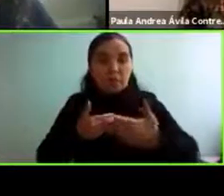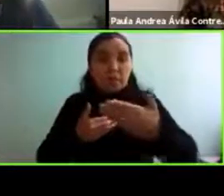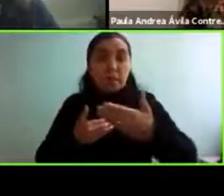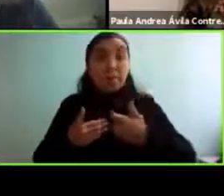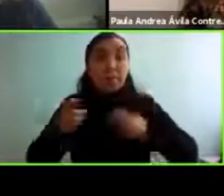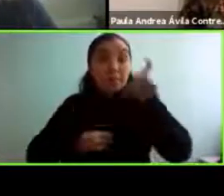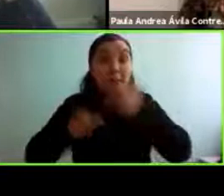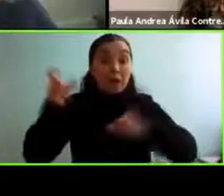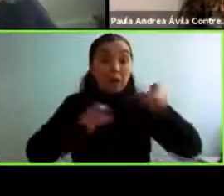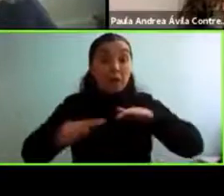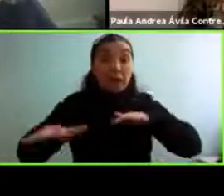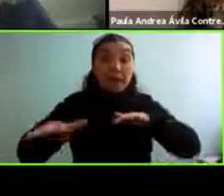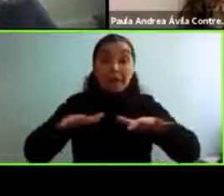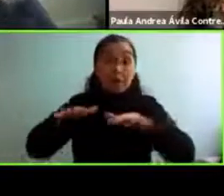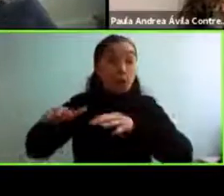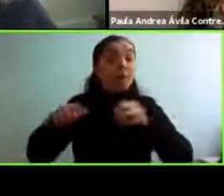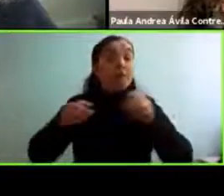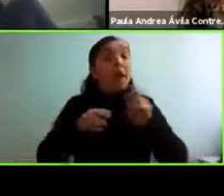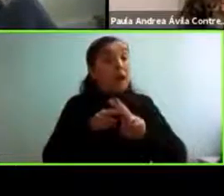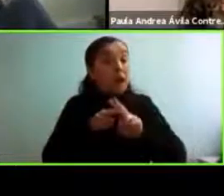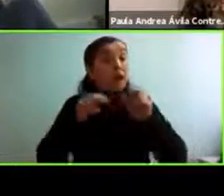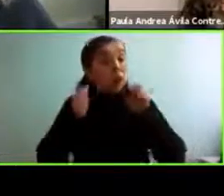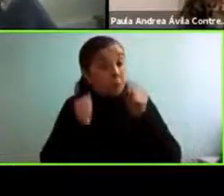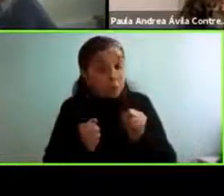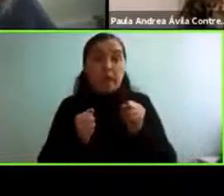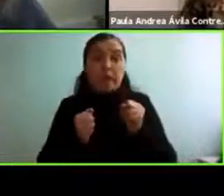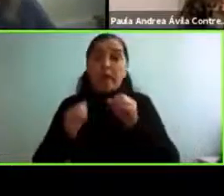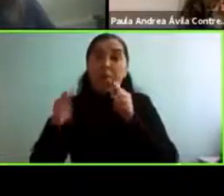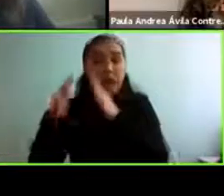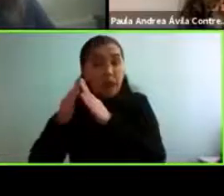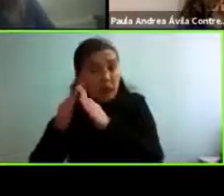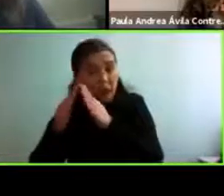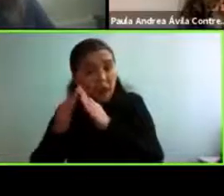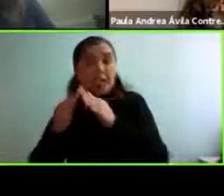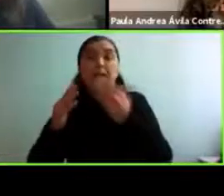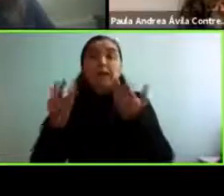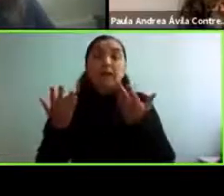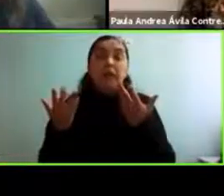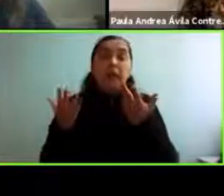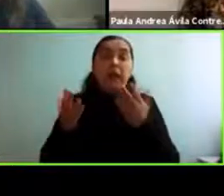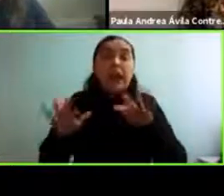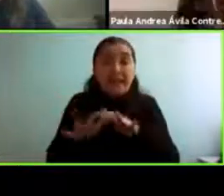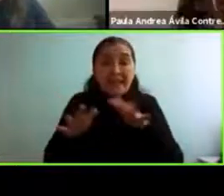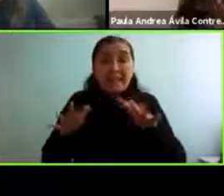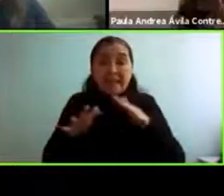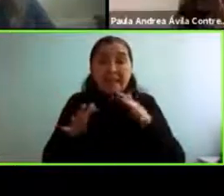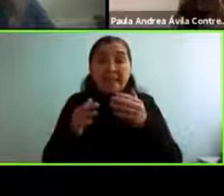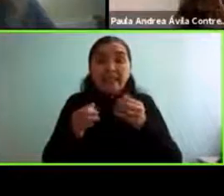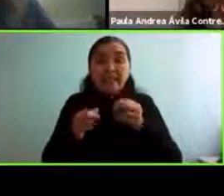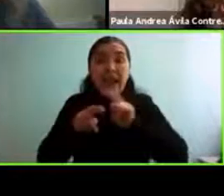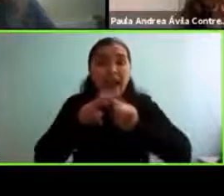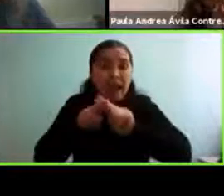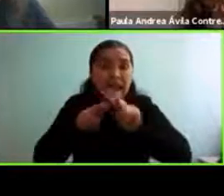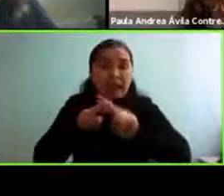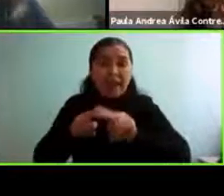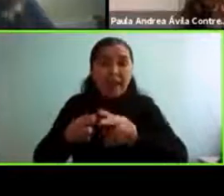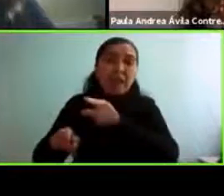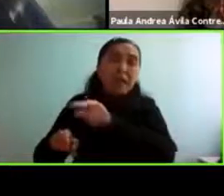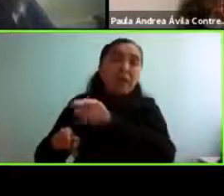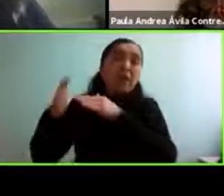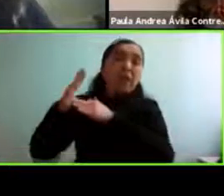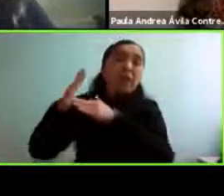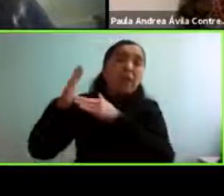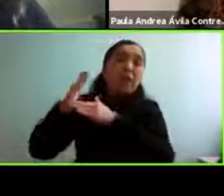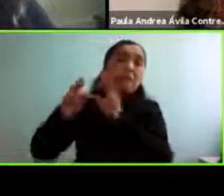que haga lo que pueda que haga cosas en la casa de que traten de arreglar cosas que habían dejado pendientes porque